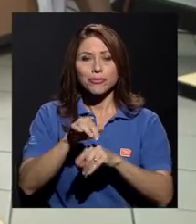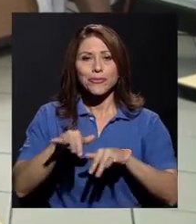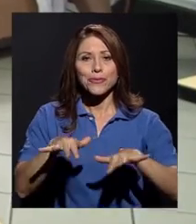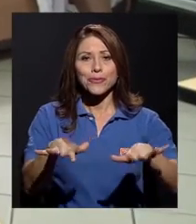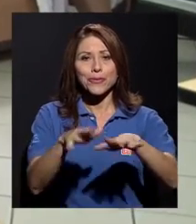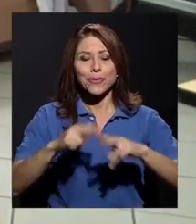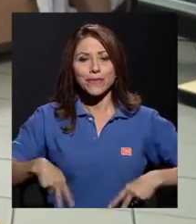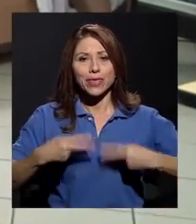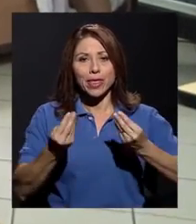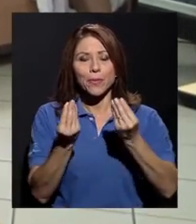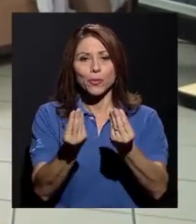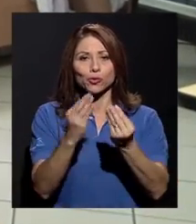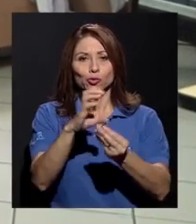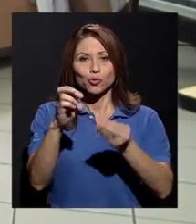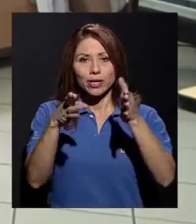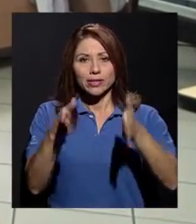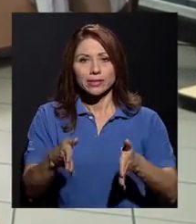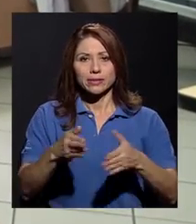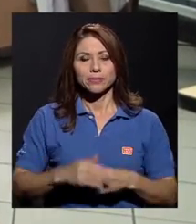costarricenses.